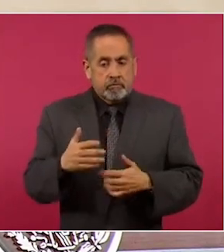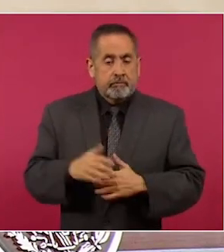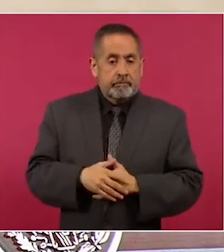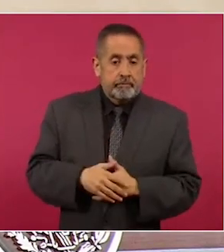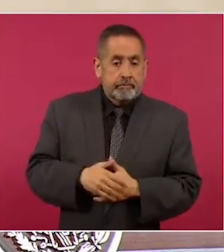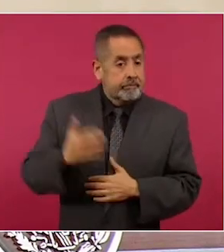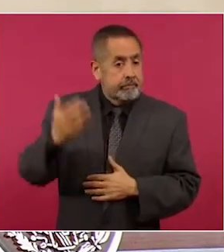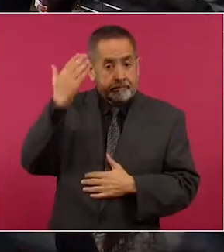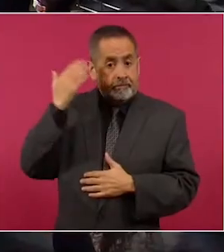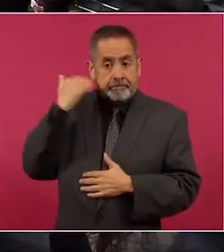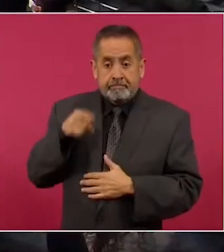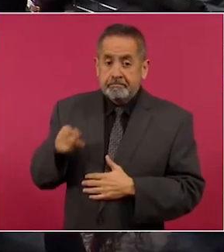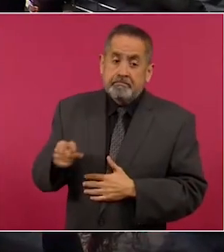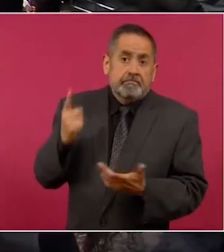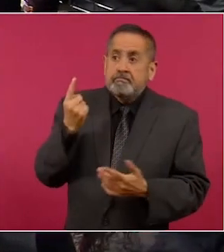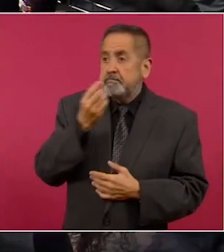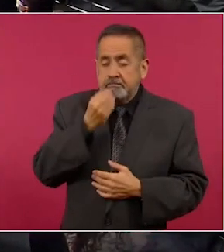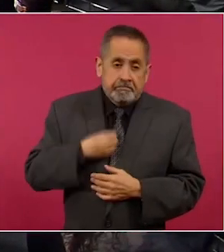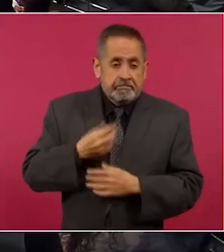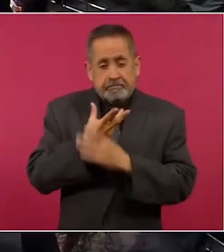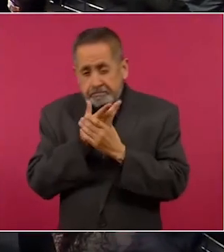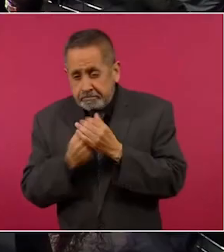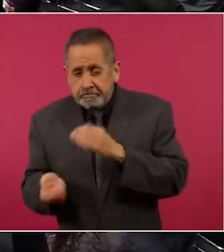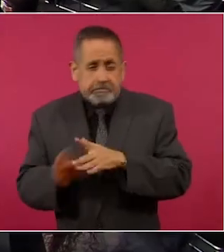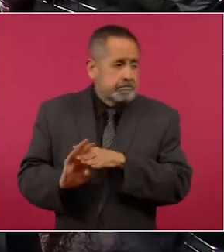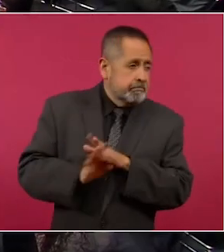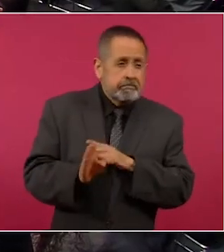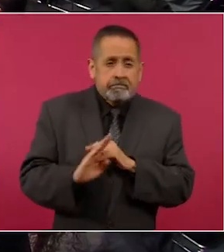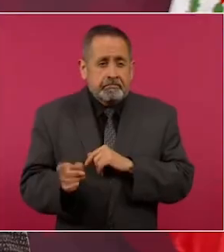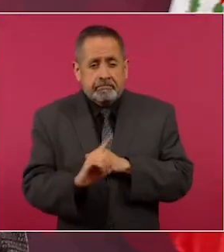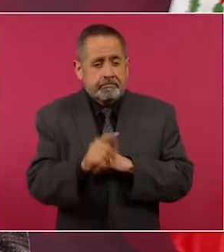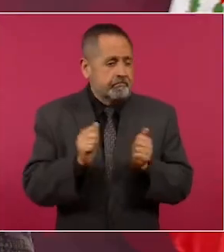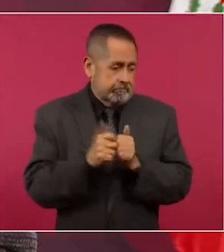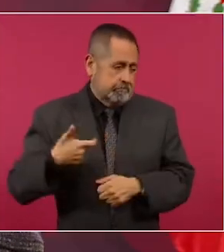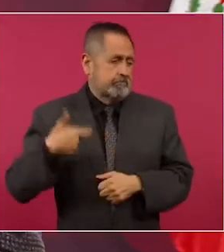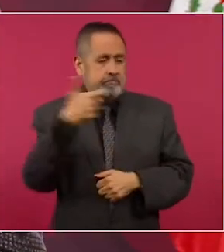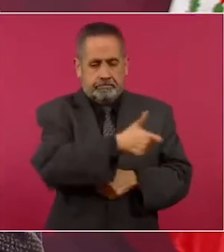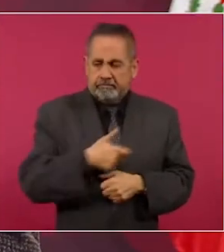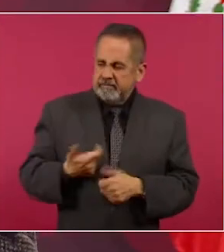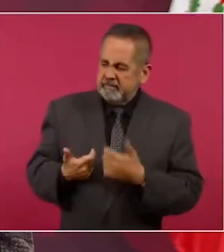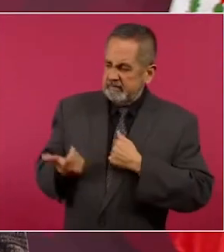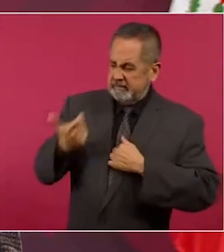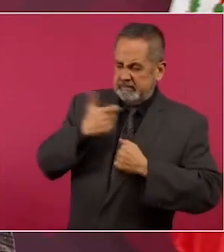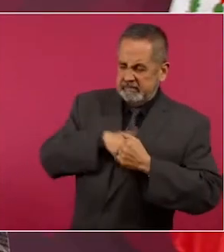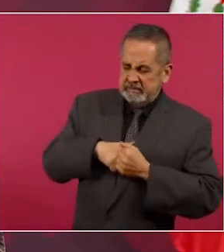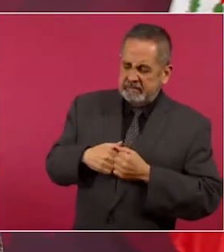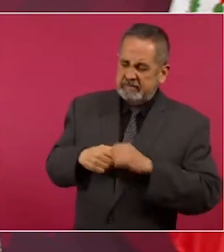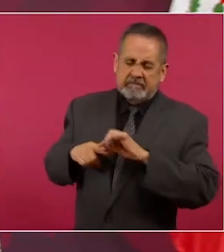sólo el coyote y correr todos los riesgos.